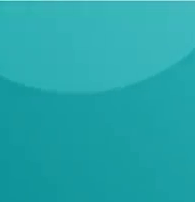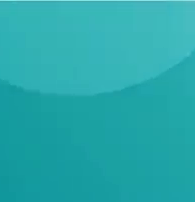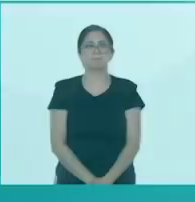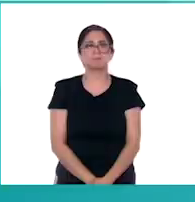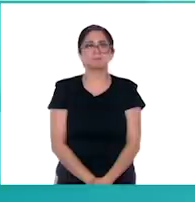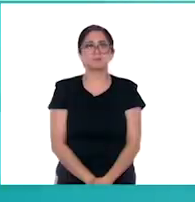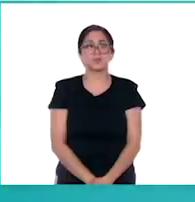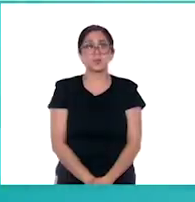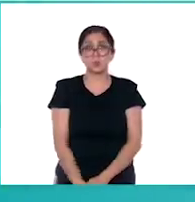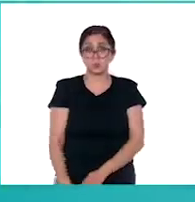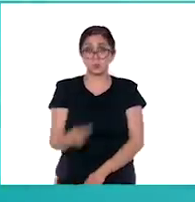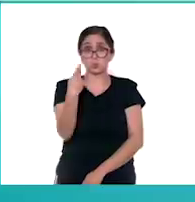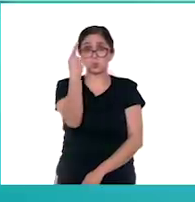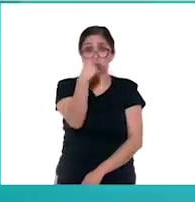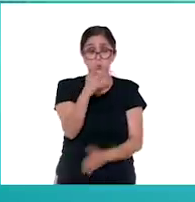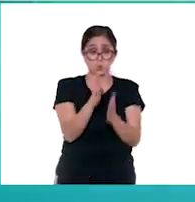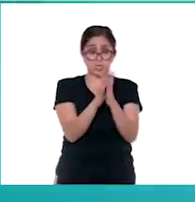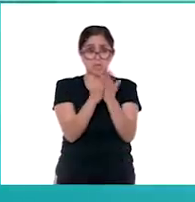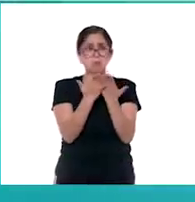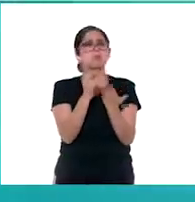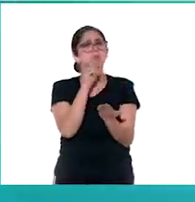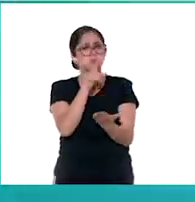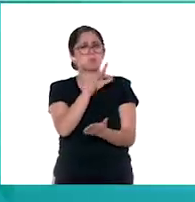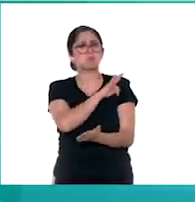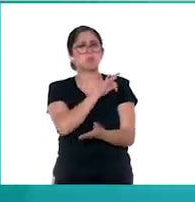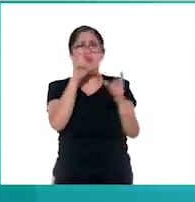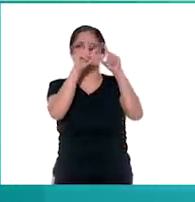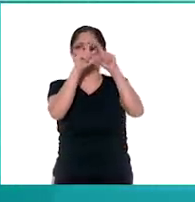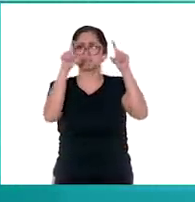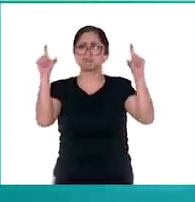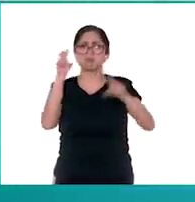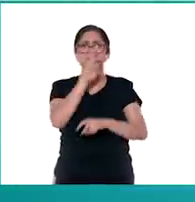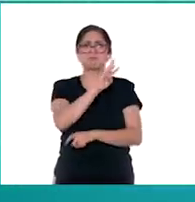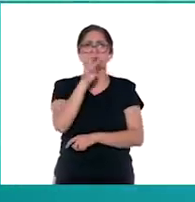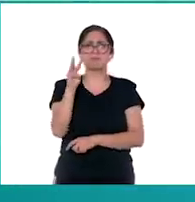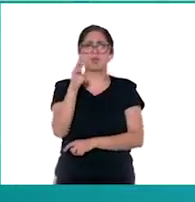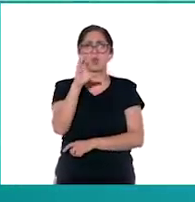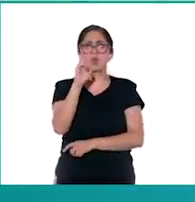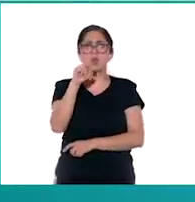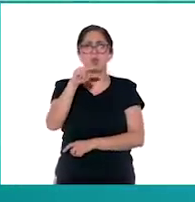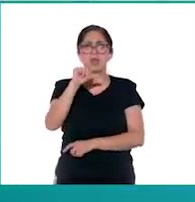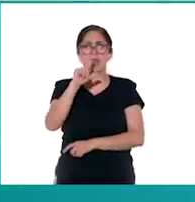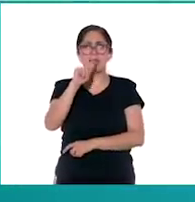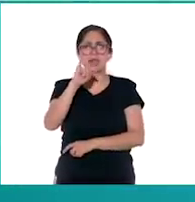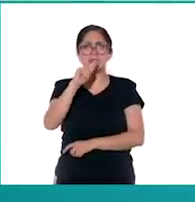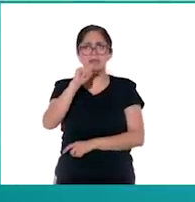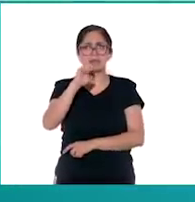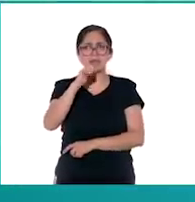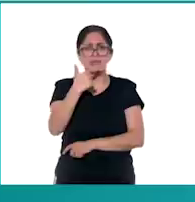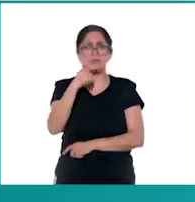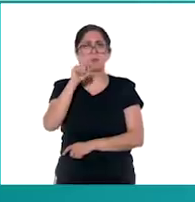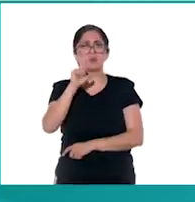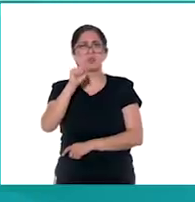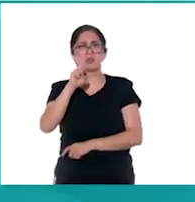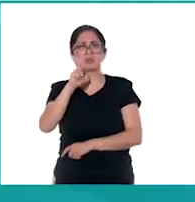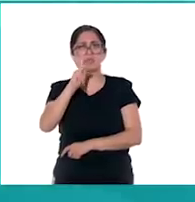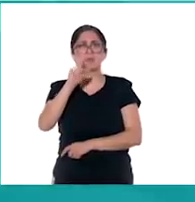También puedes encontrar los libros de texto en la página con alitec.cep.gov.mx